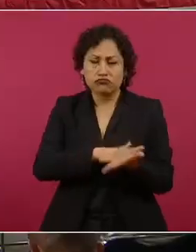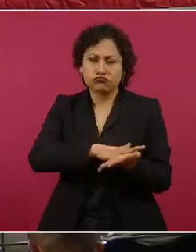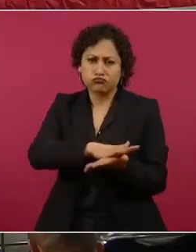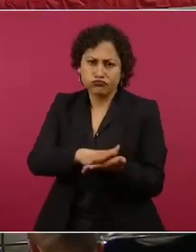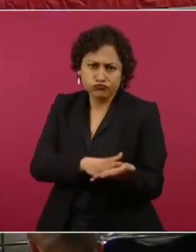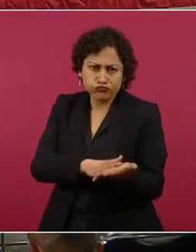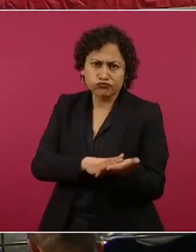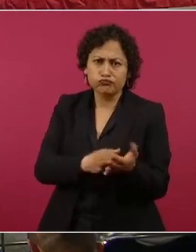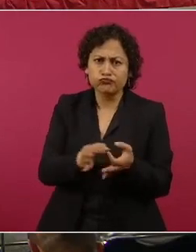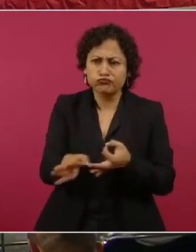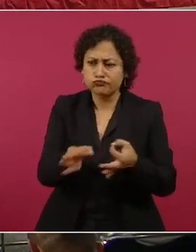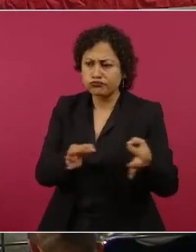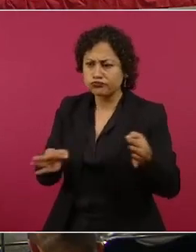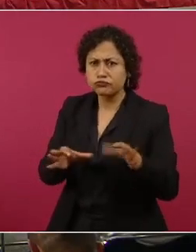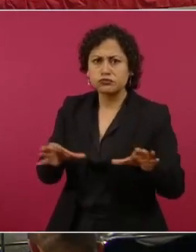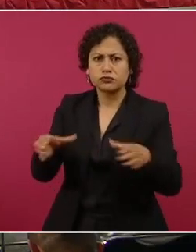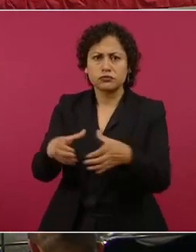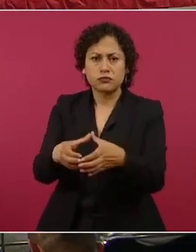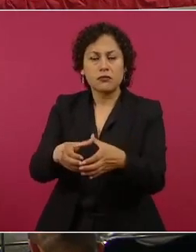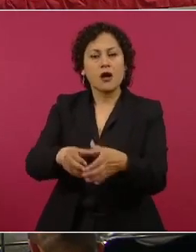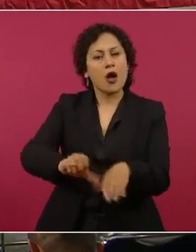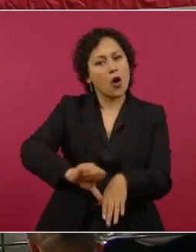hiciéramos otra clínica sólo para ellos.